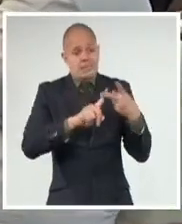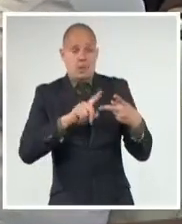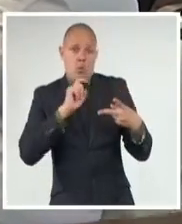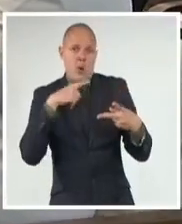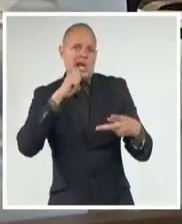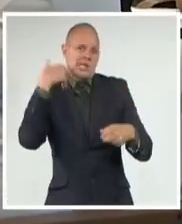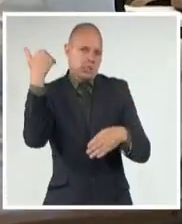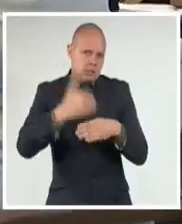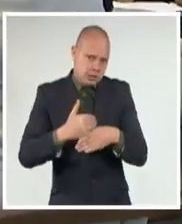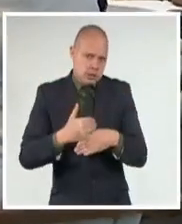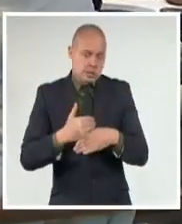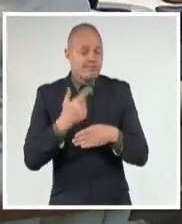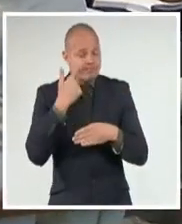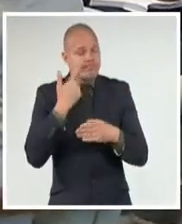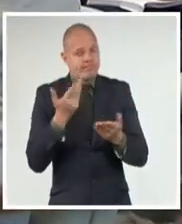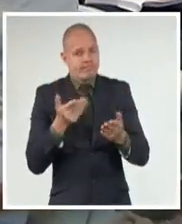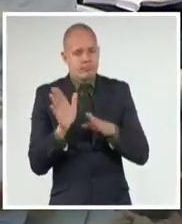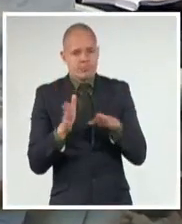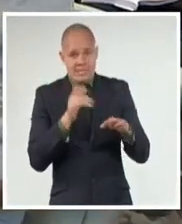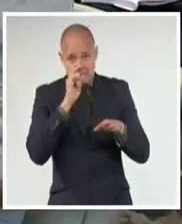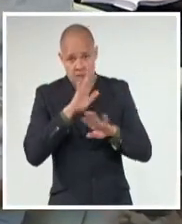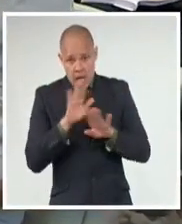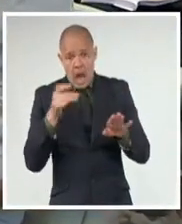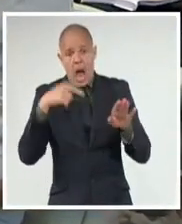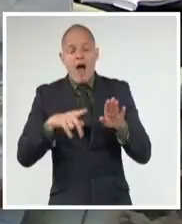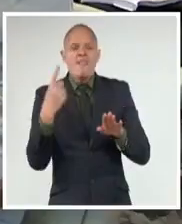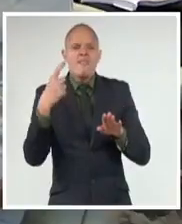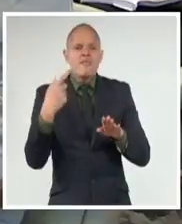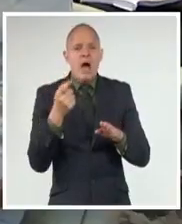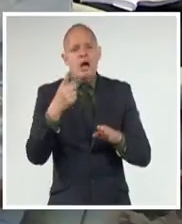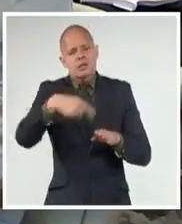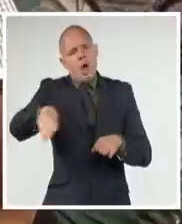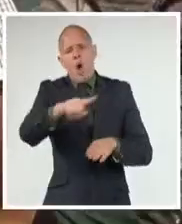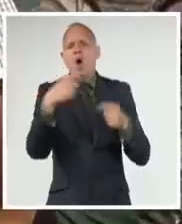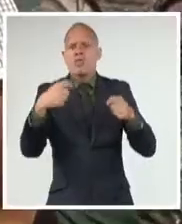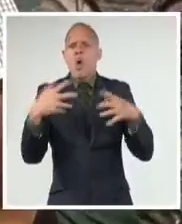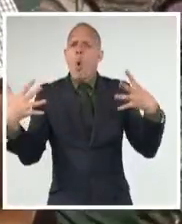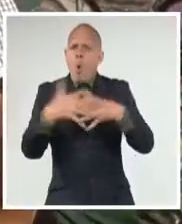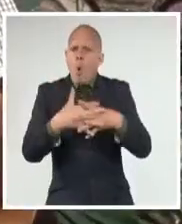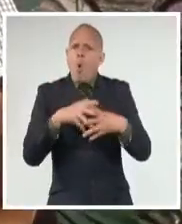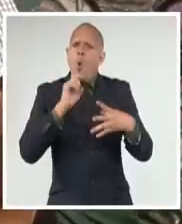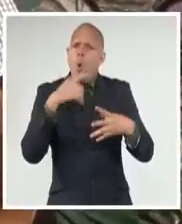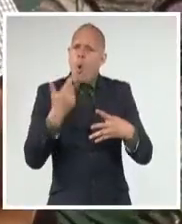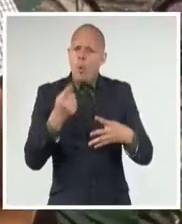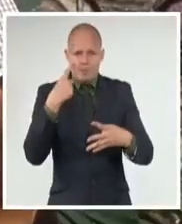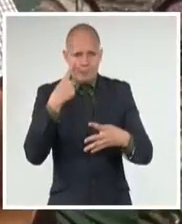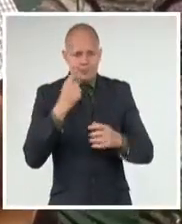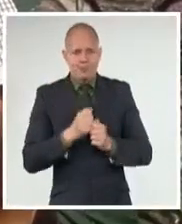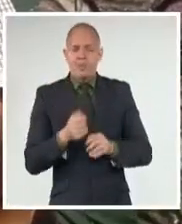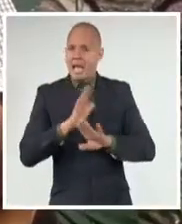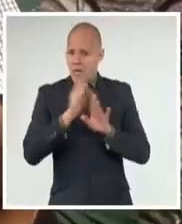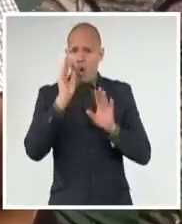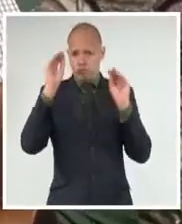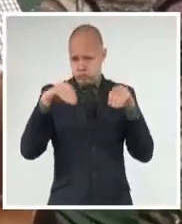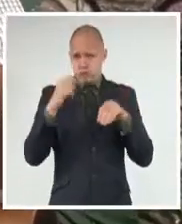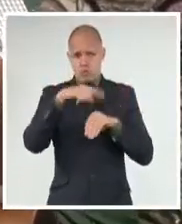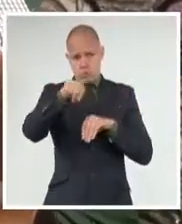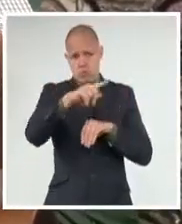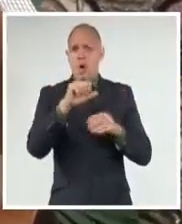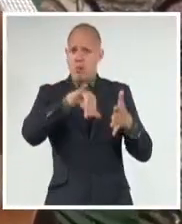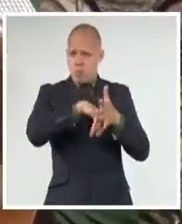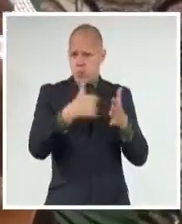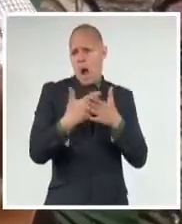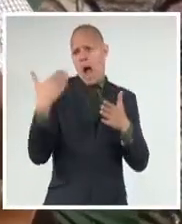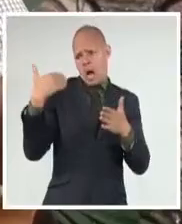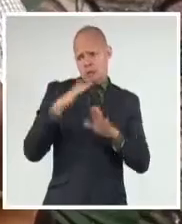fundar juntos en pos del bienestar de los cubanos les convocó el jefe de Estado. Nosotros sabemos de proyectos que ustedes han desarrollado,